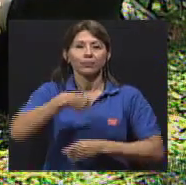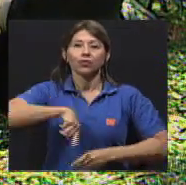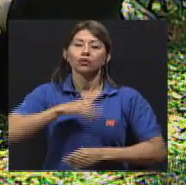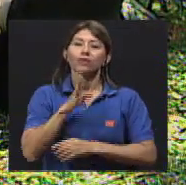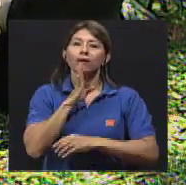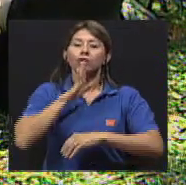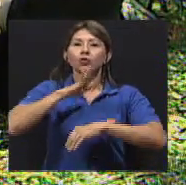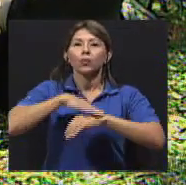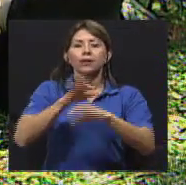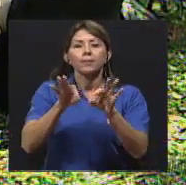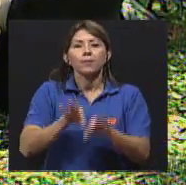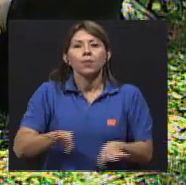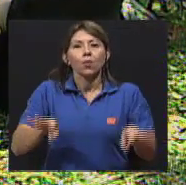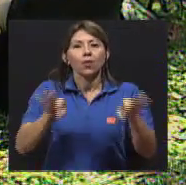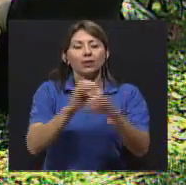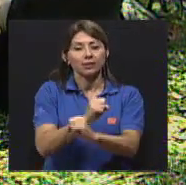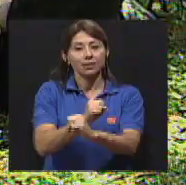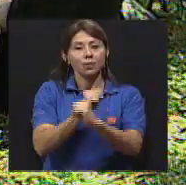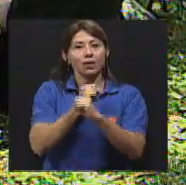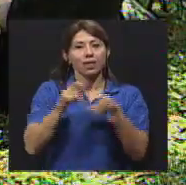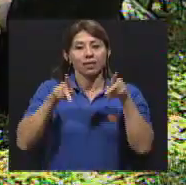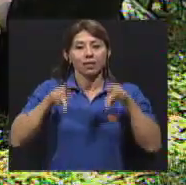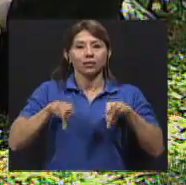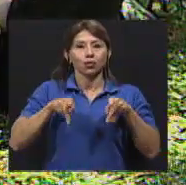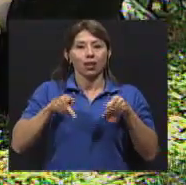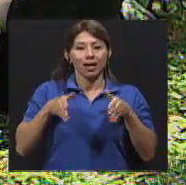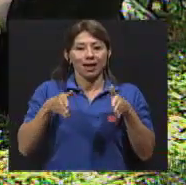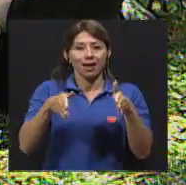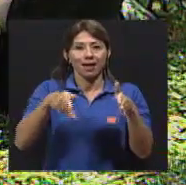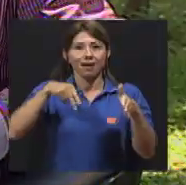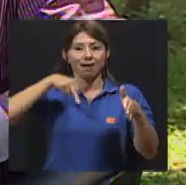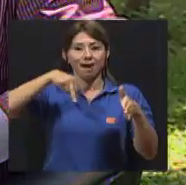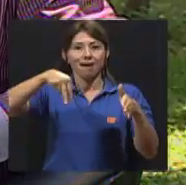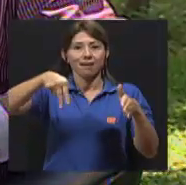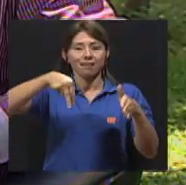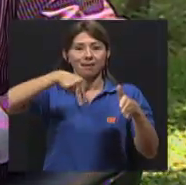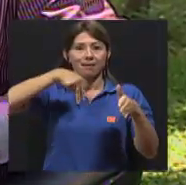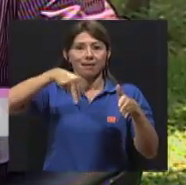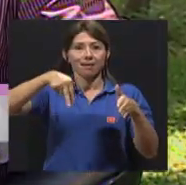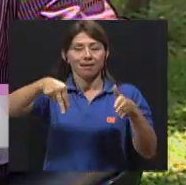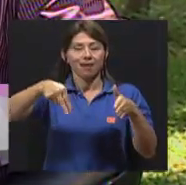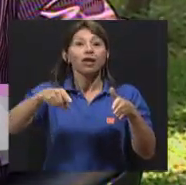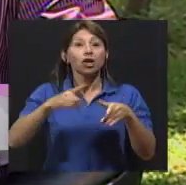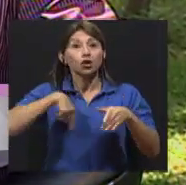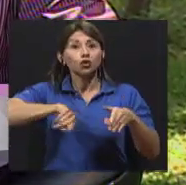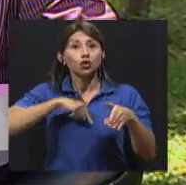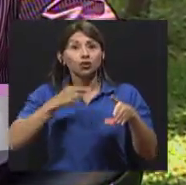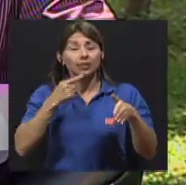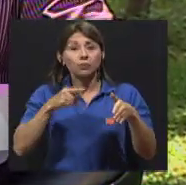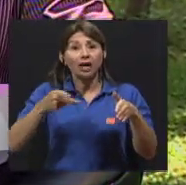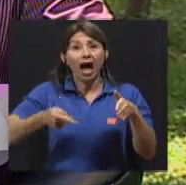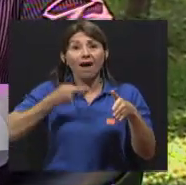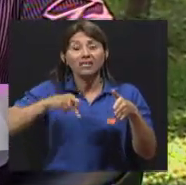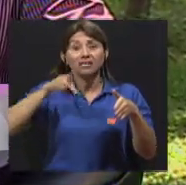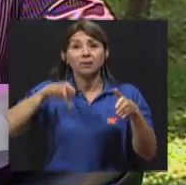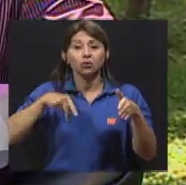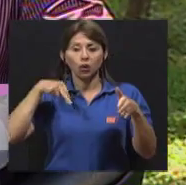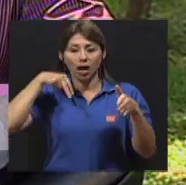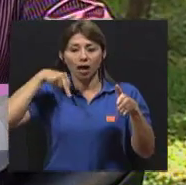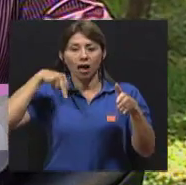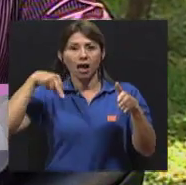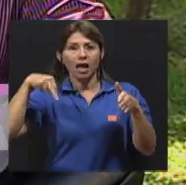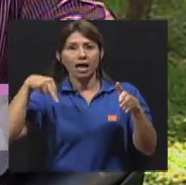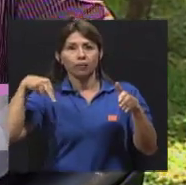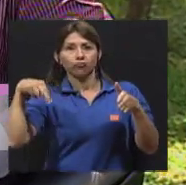de la seguridad peatonal. Y en el bloque anterior conversábamos de que a veces la necesidad del peatón por cruzar a la